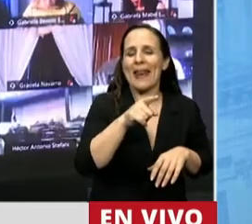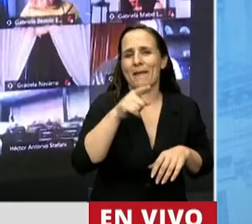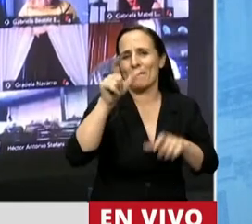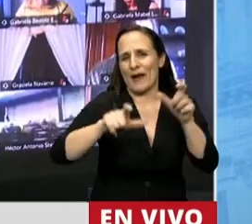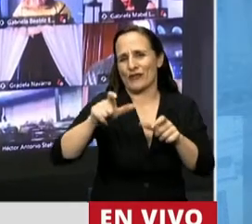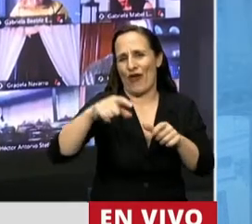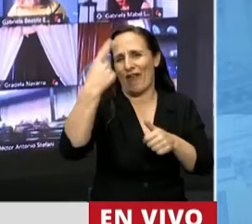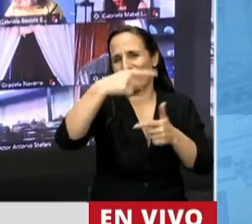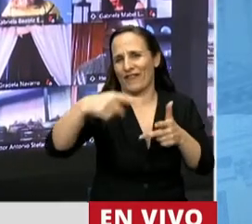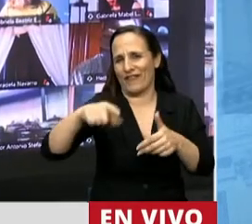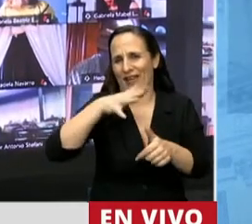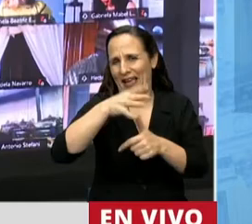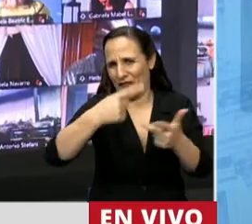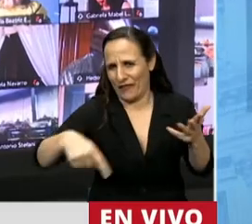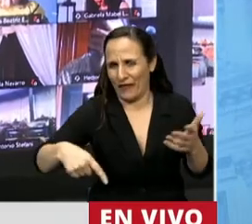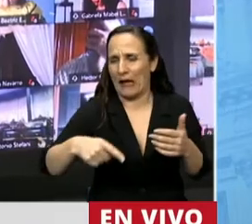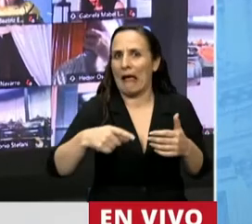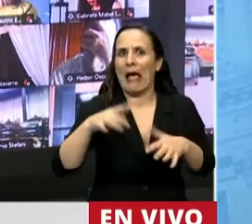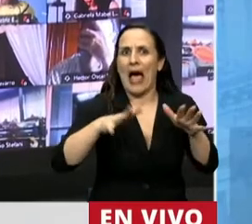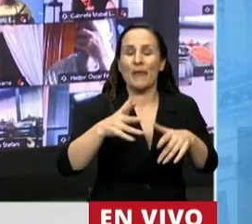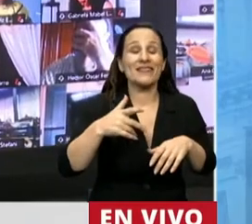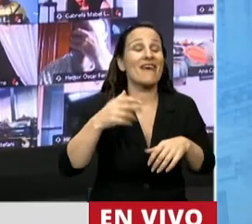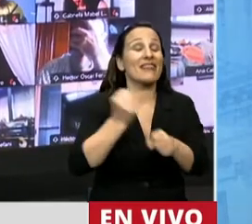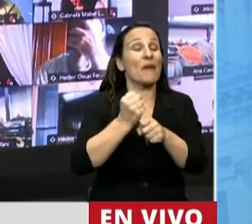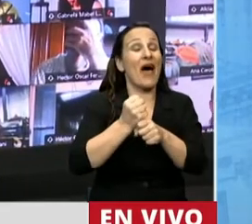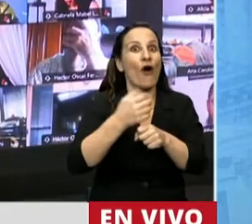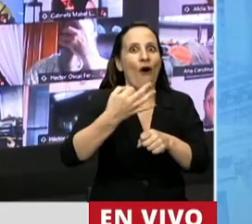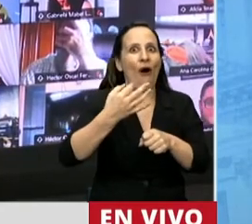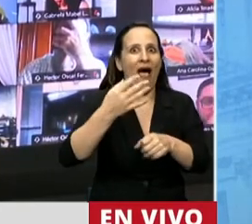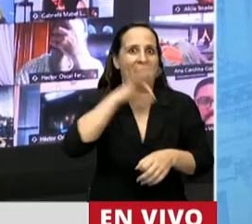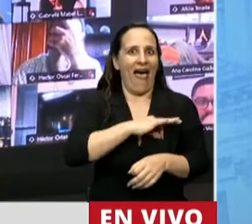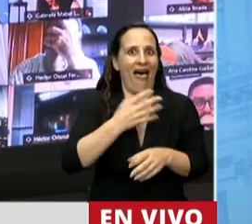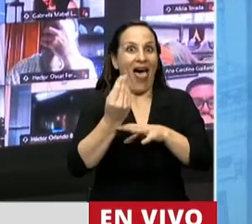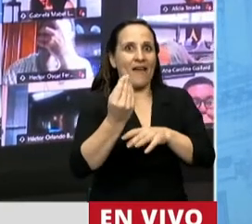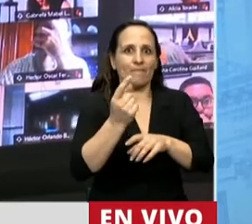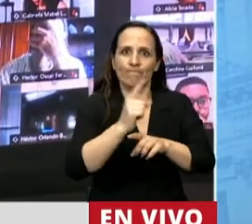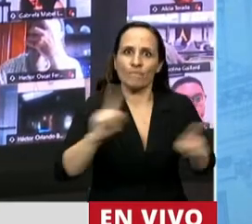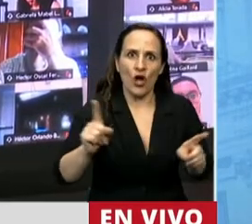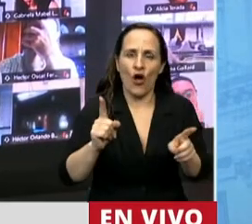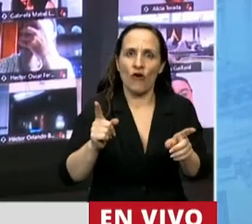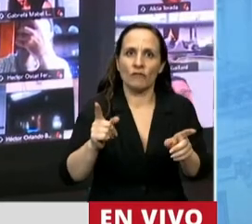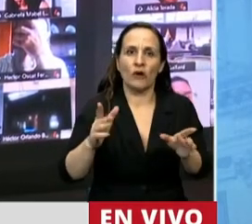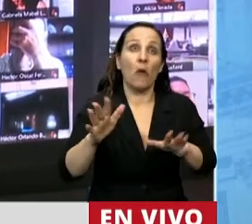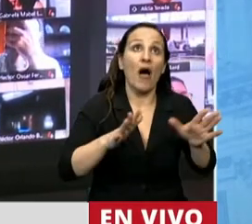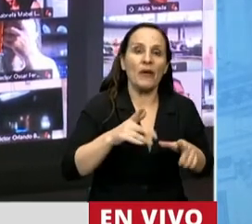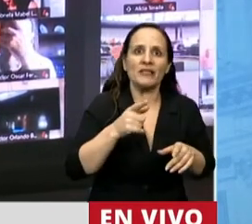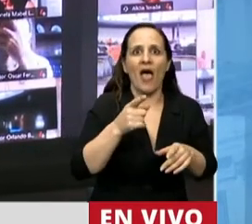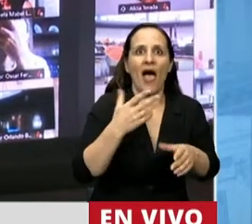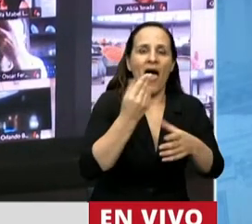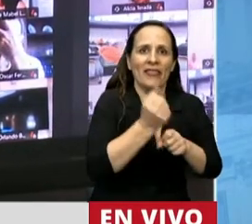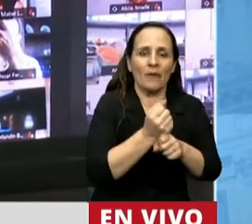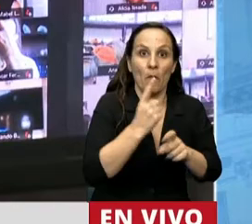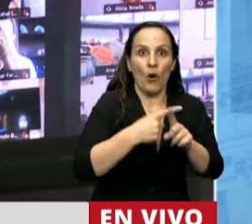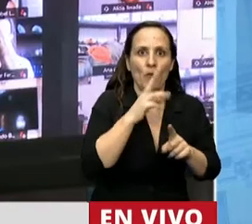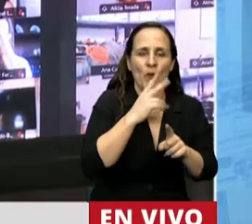acceder a trabajos bien remunerados y muchas veces acceder simplemente a trabajo. Debemos